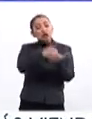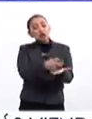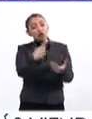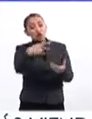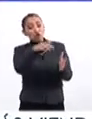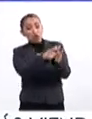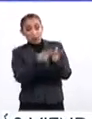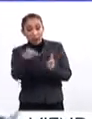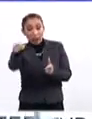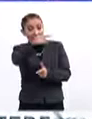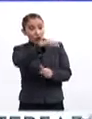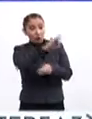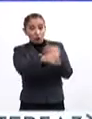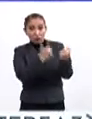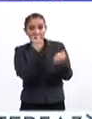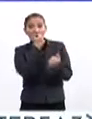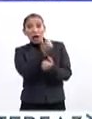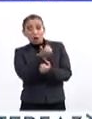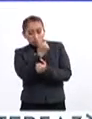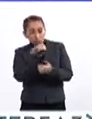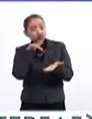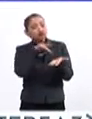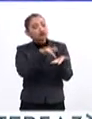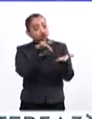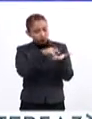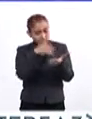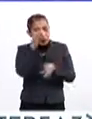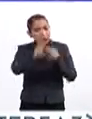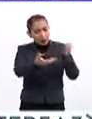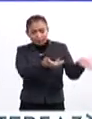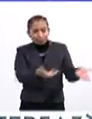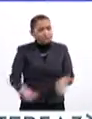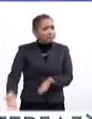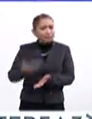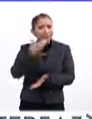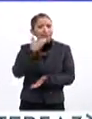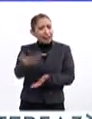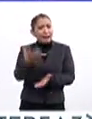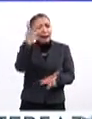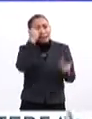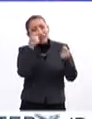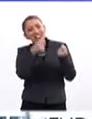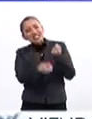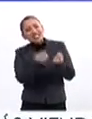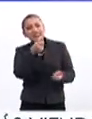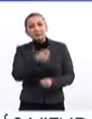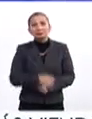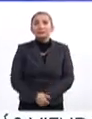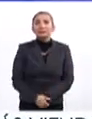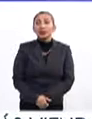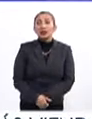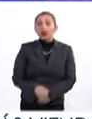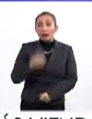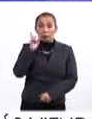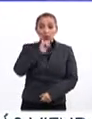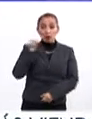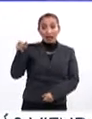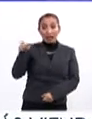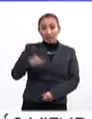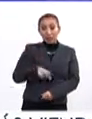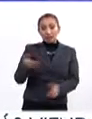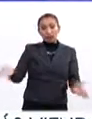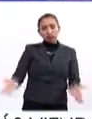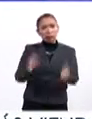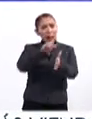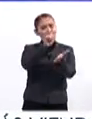a su grupo para que todos los alumnos puedan aceptar a este niño y aprender de él. La autora reconoce que se